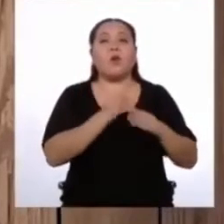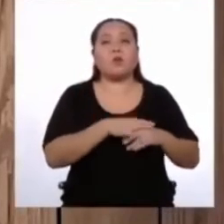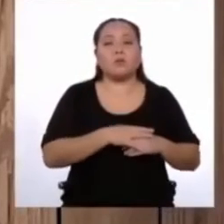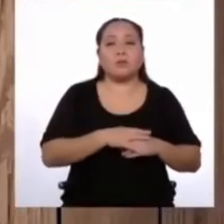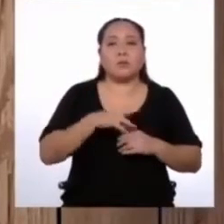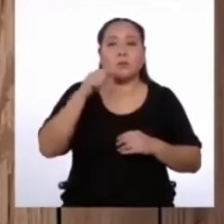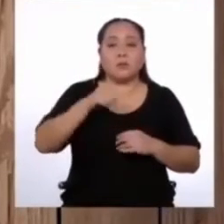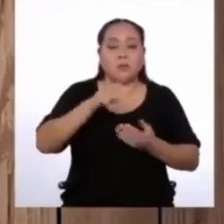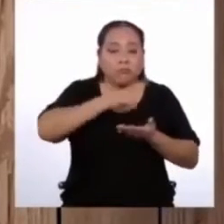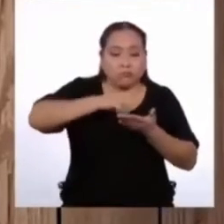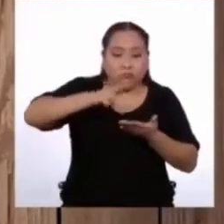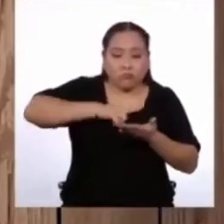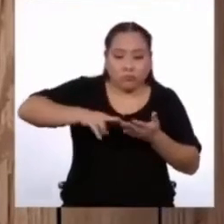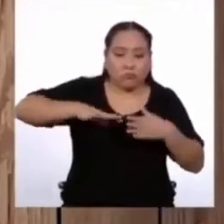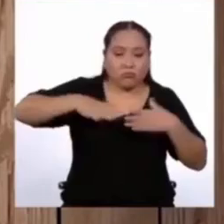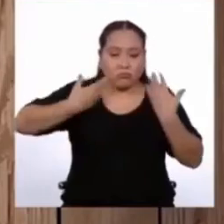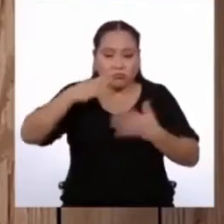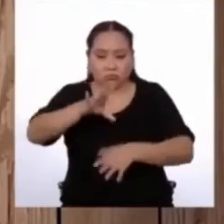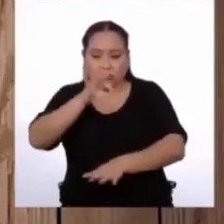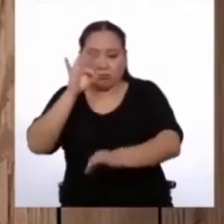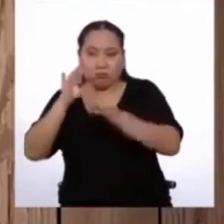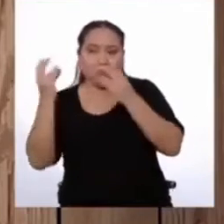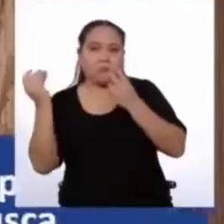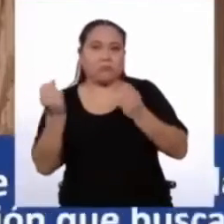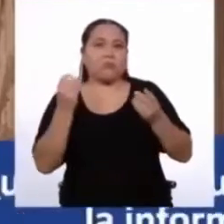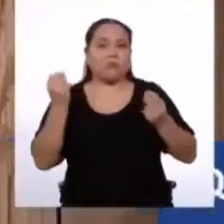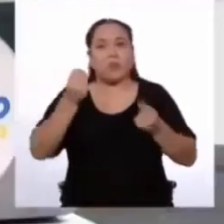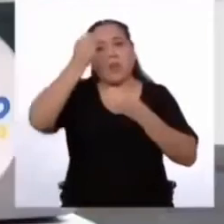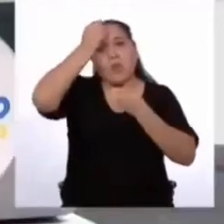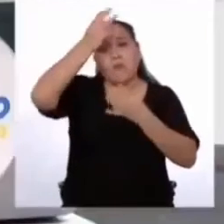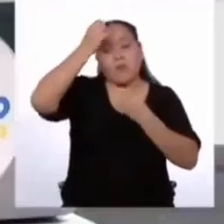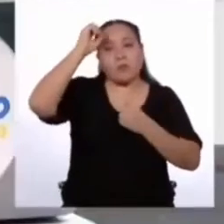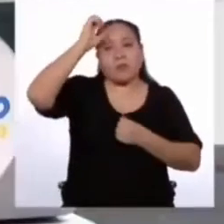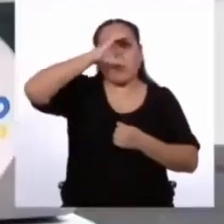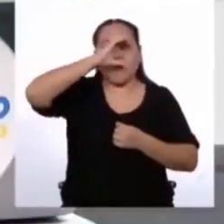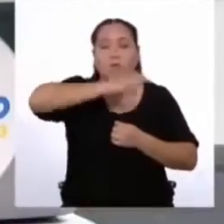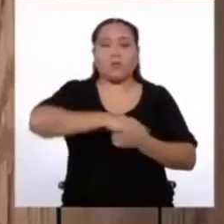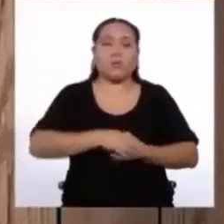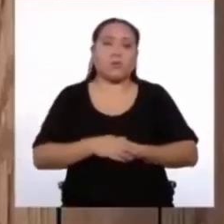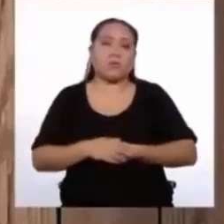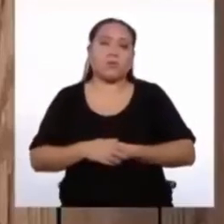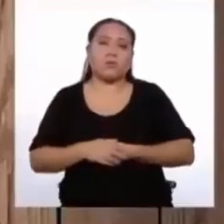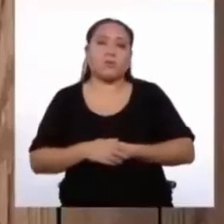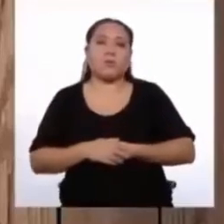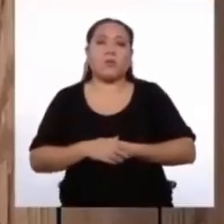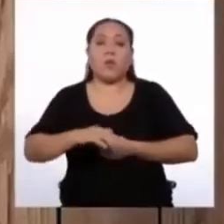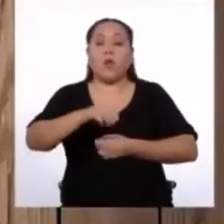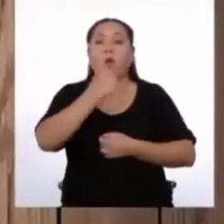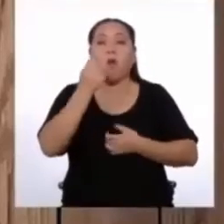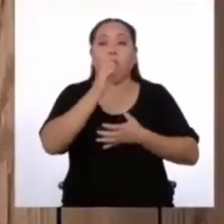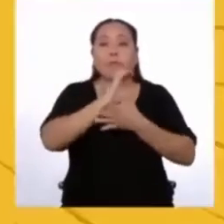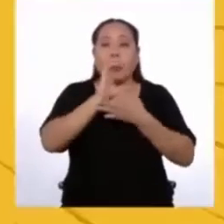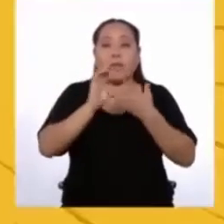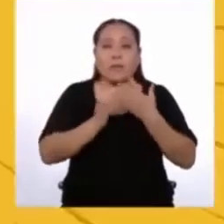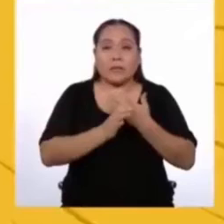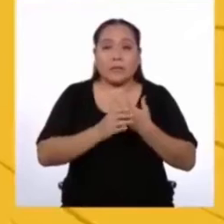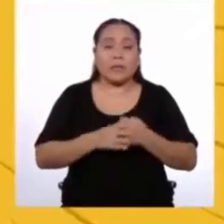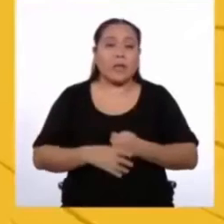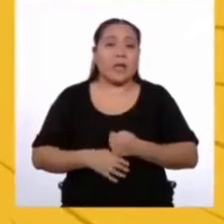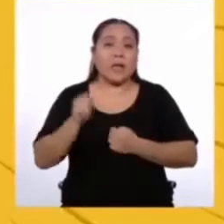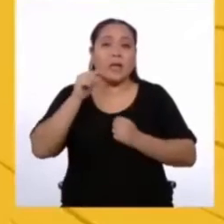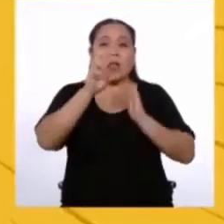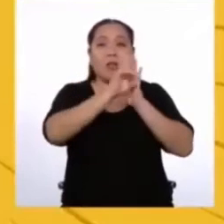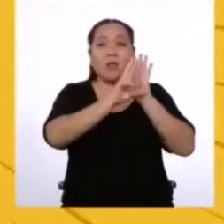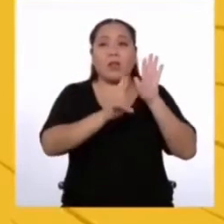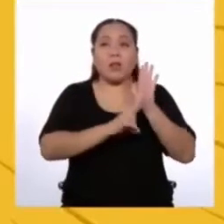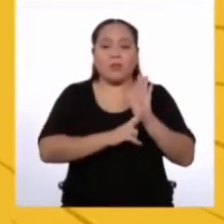quien lo lea puede ubicar rápidamente la información que busca. ¿Y qué más? Otra característica es que los reglamentos